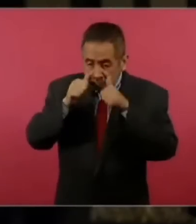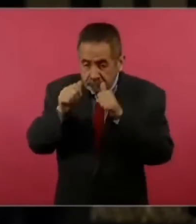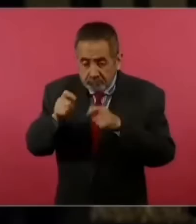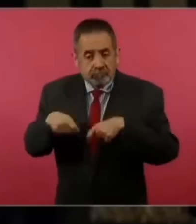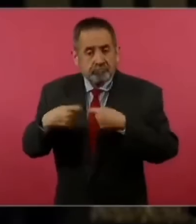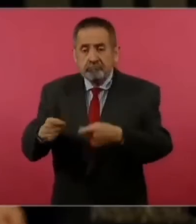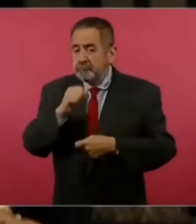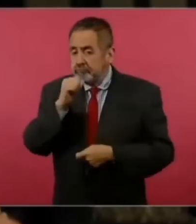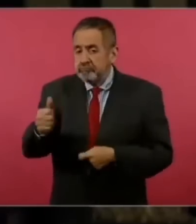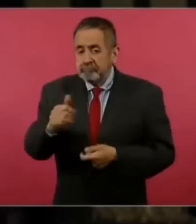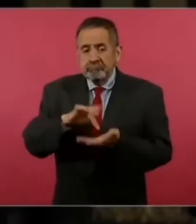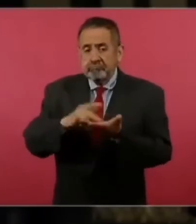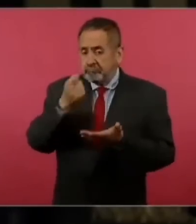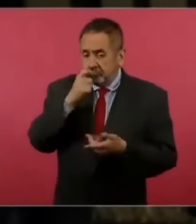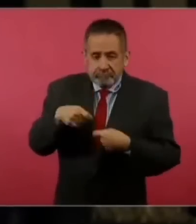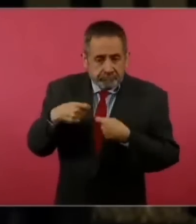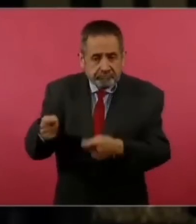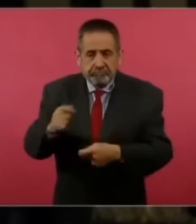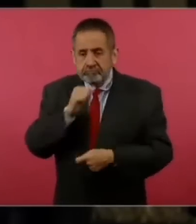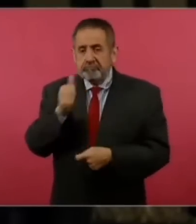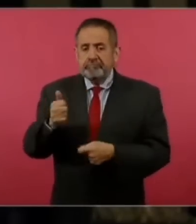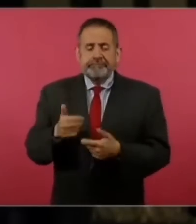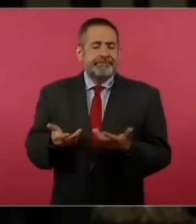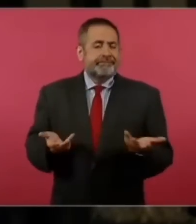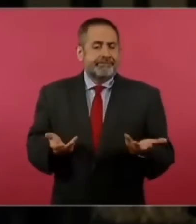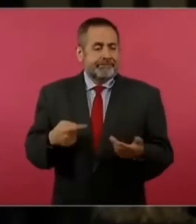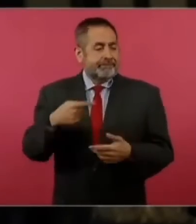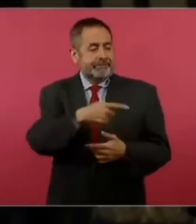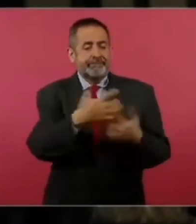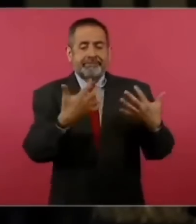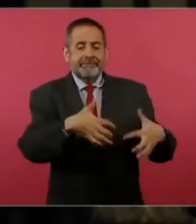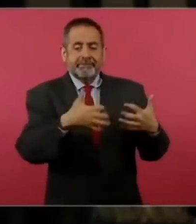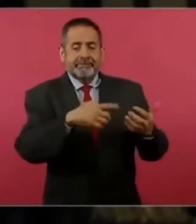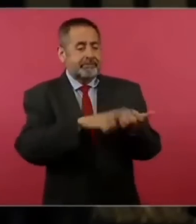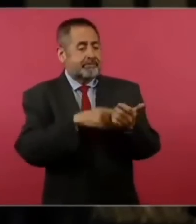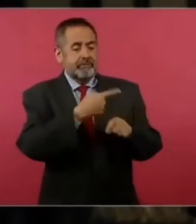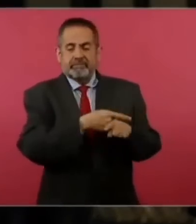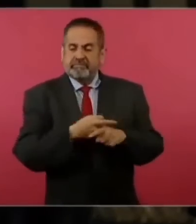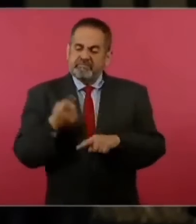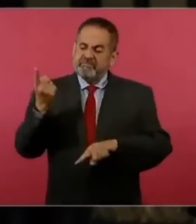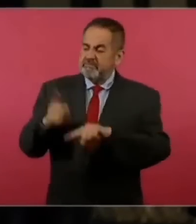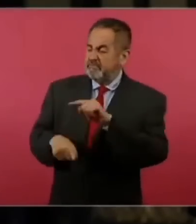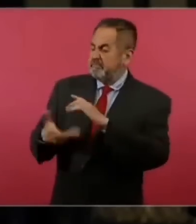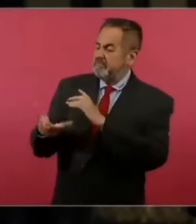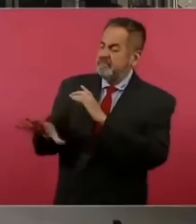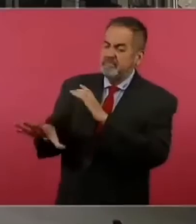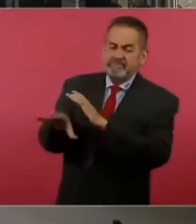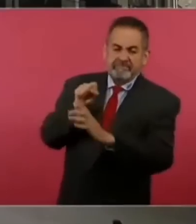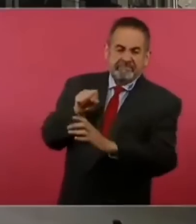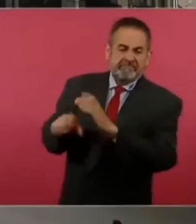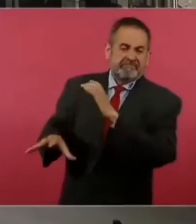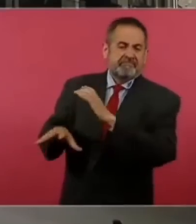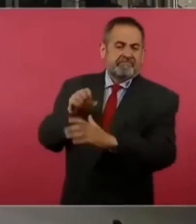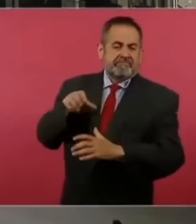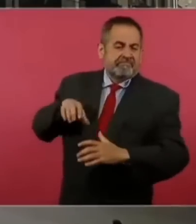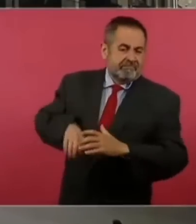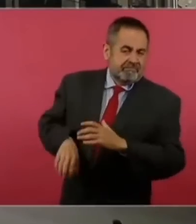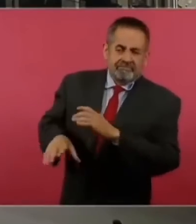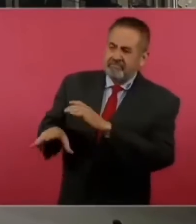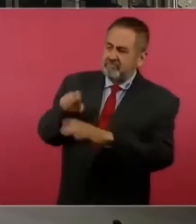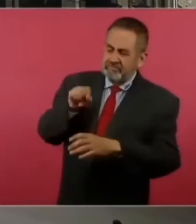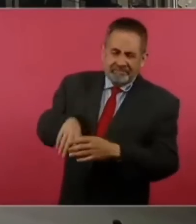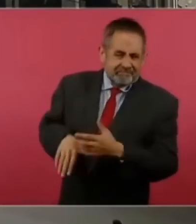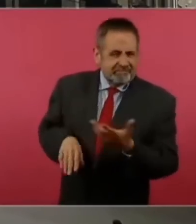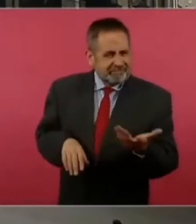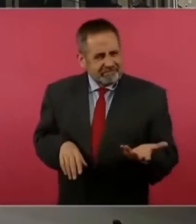no hay medicamentos y pues estas empresas están saqueando de manera directa con el gobierno estatal